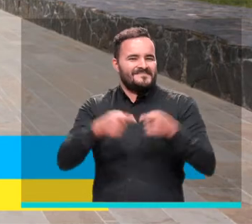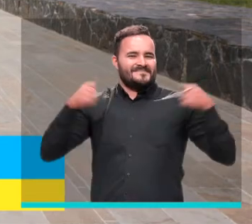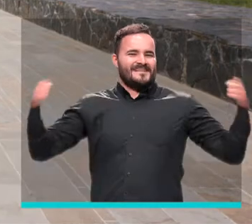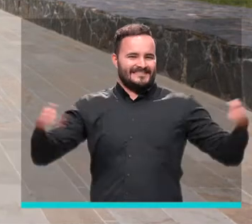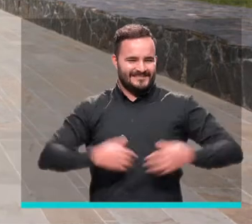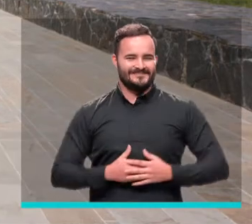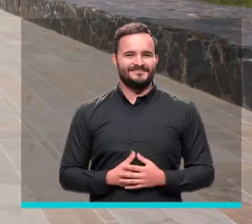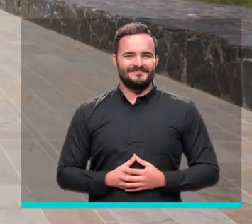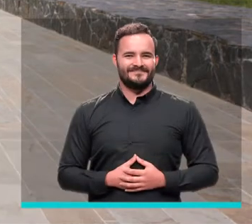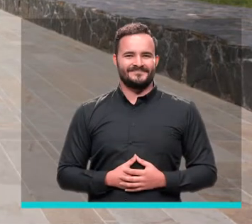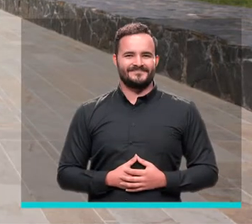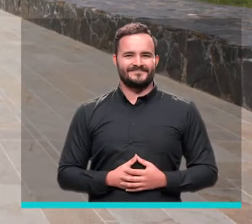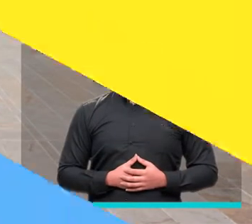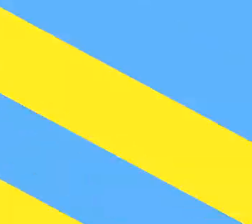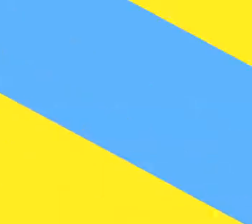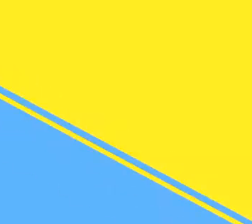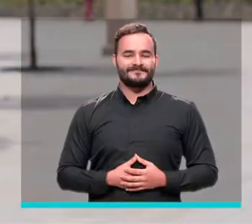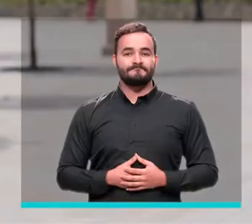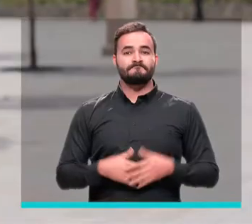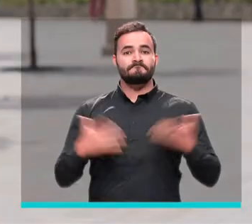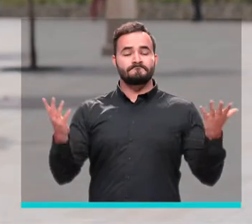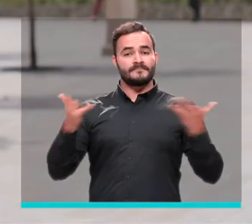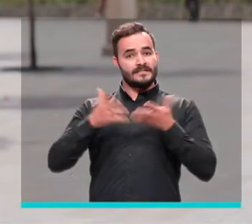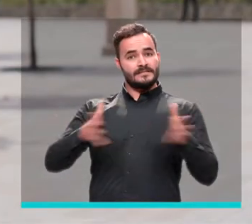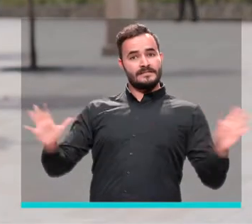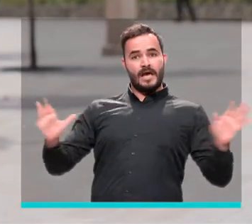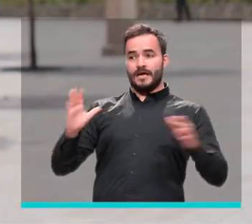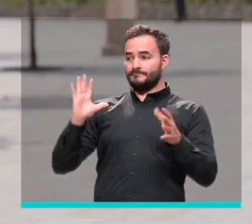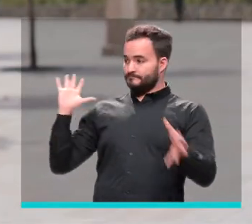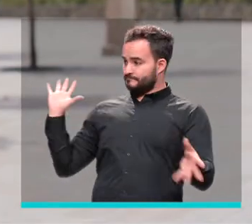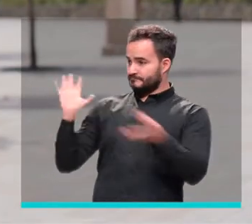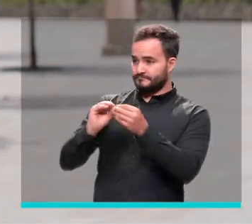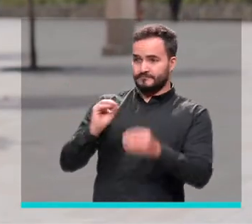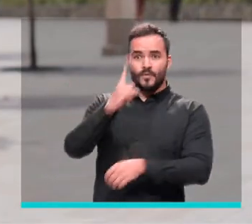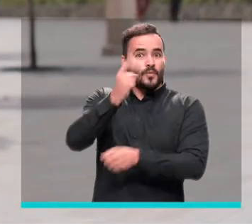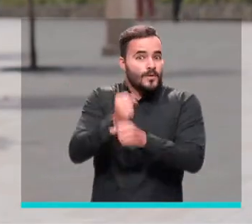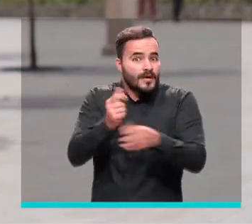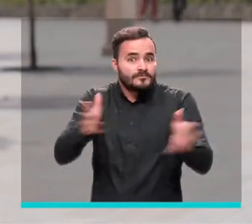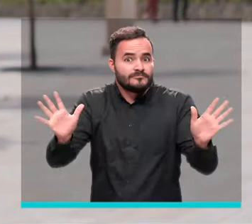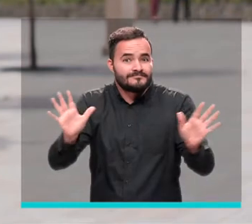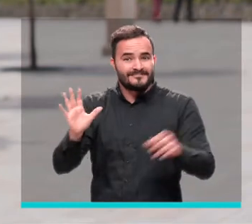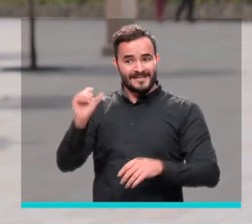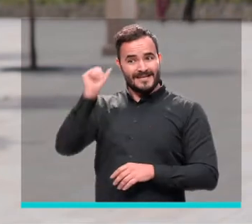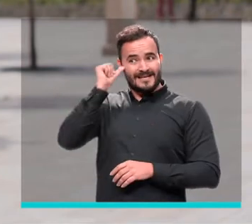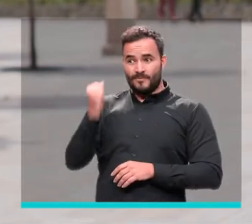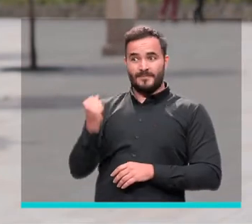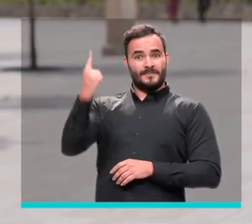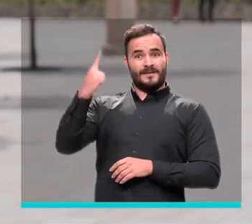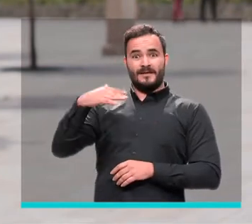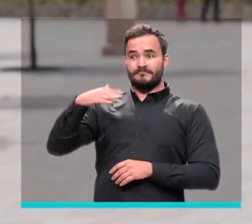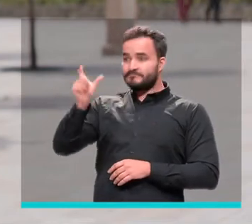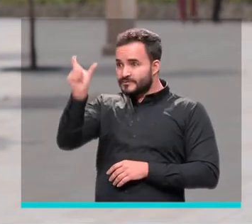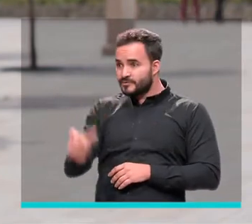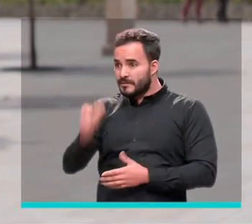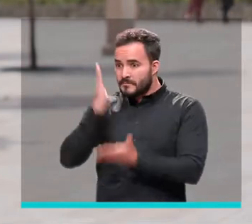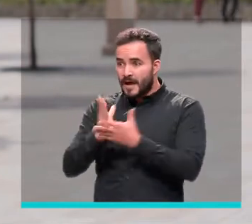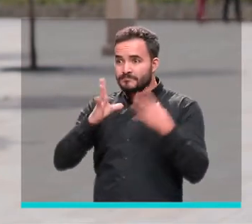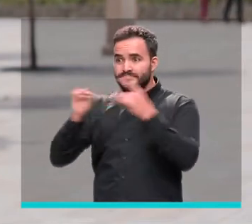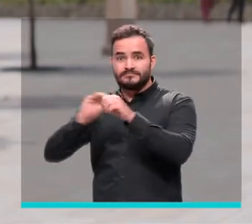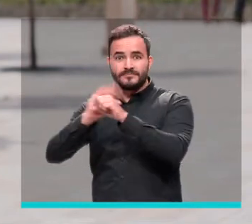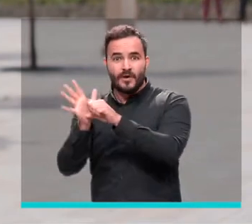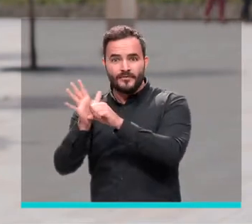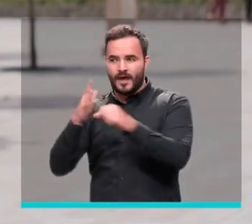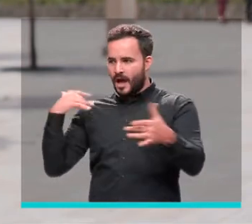nuestra Medellín Futuro. Bienvenidos. Se cumple un año de haberse detectado la primera persona con COVID en la ciudad y con ella la